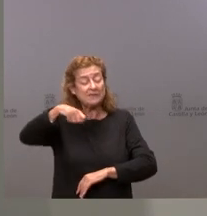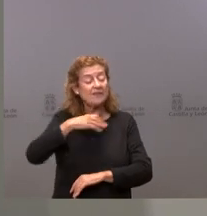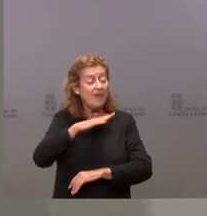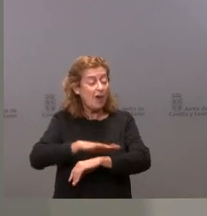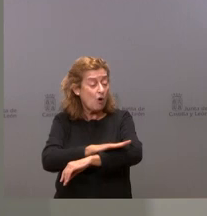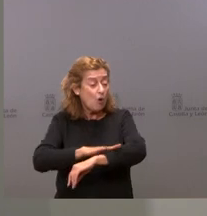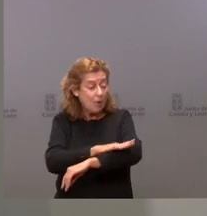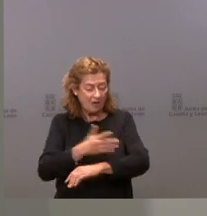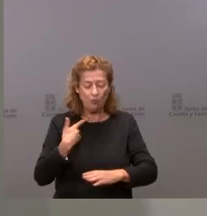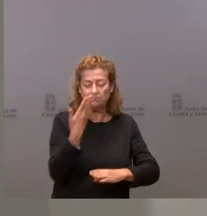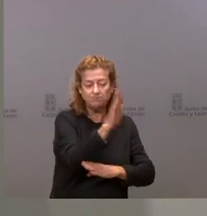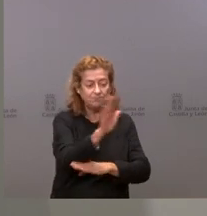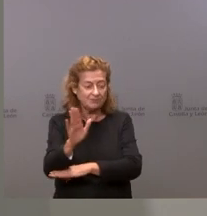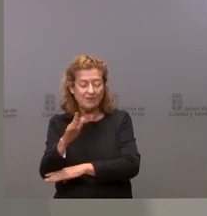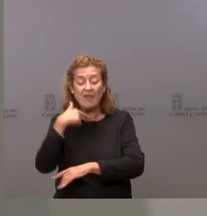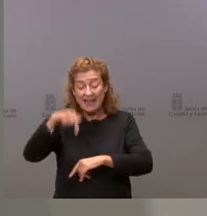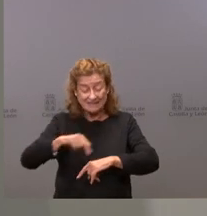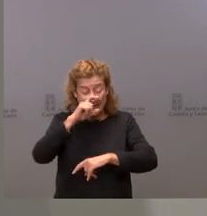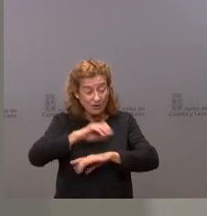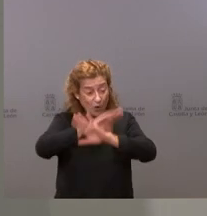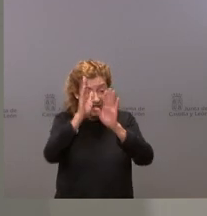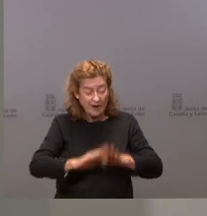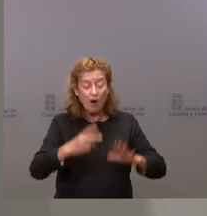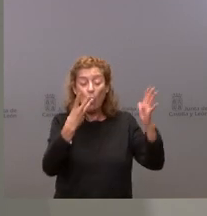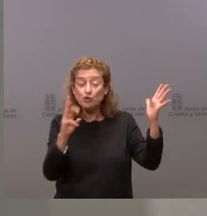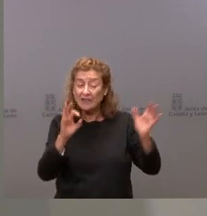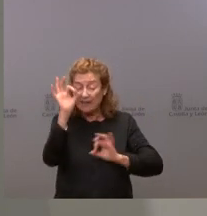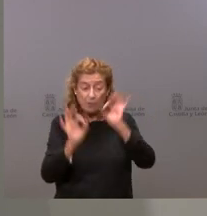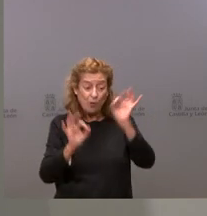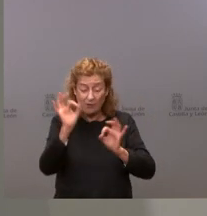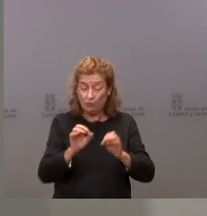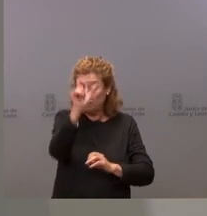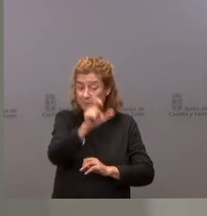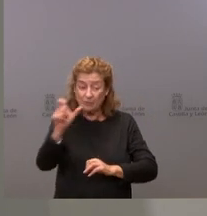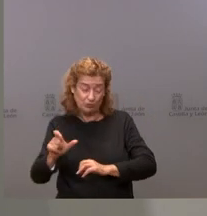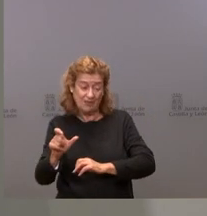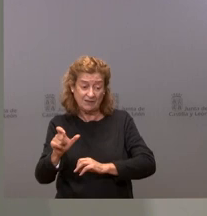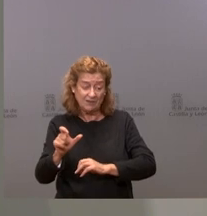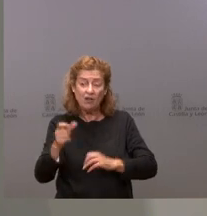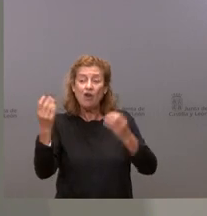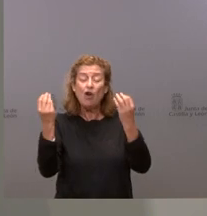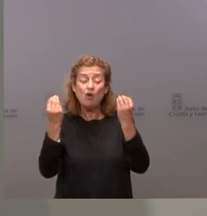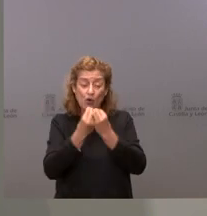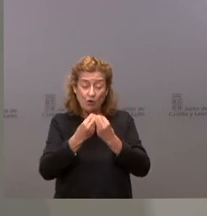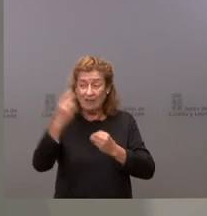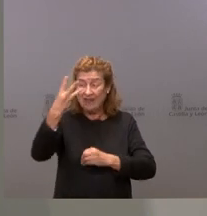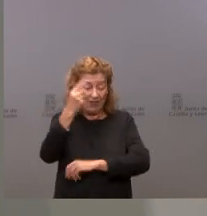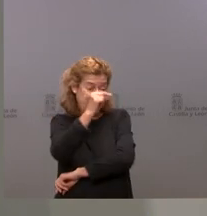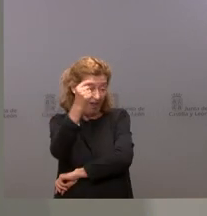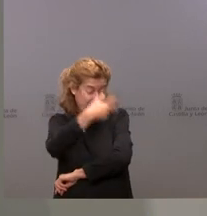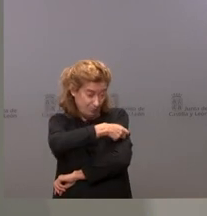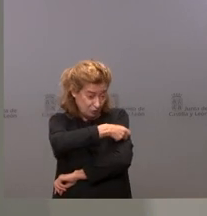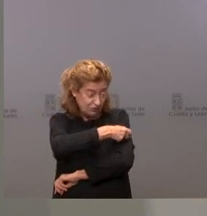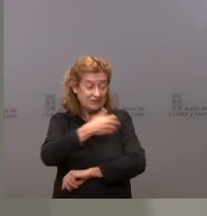este año con el 80% de la población con esa tercera dosis de la que era de